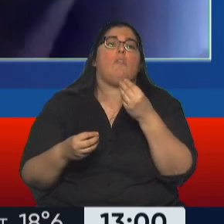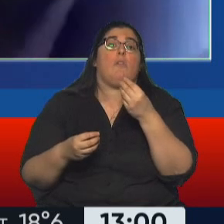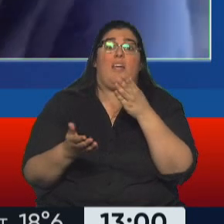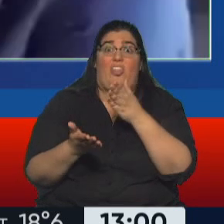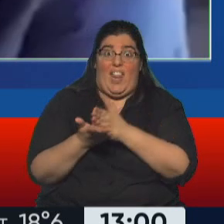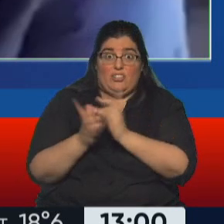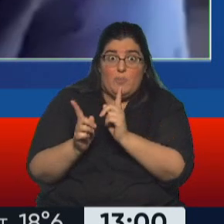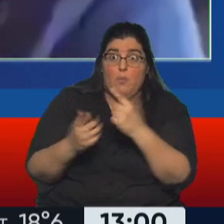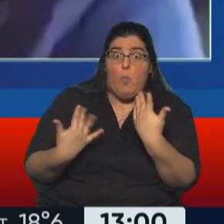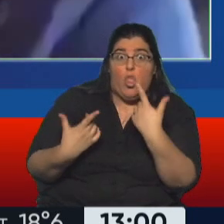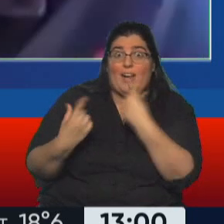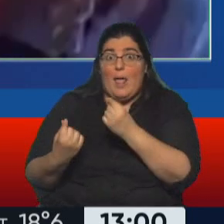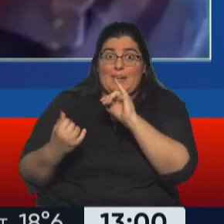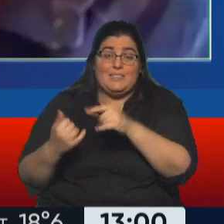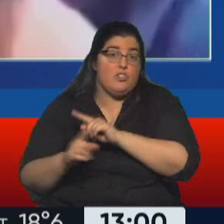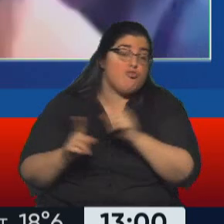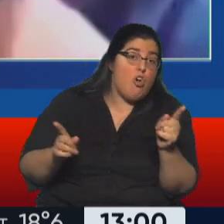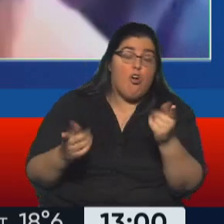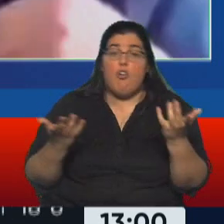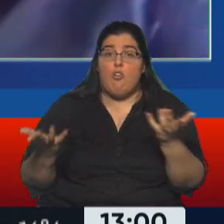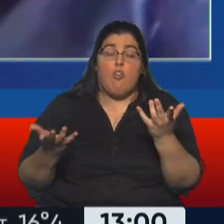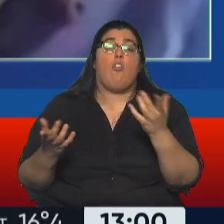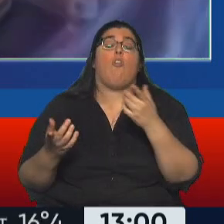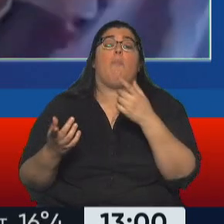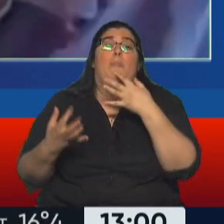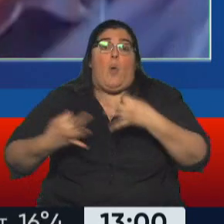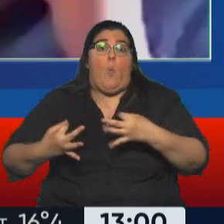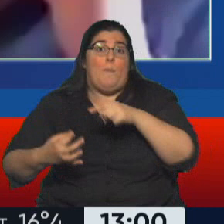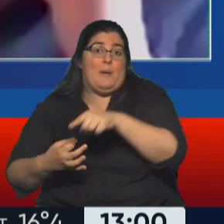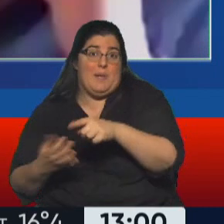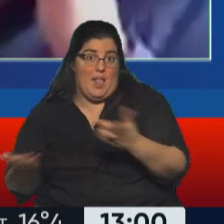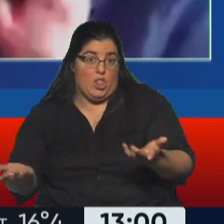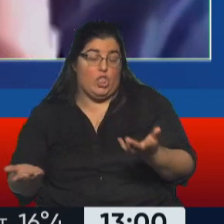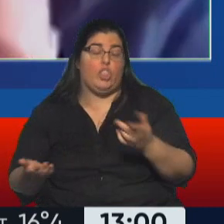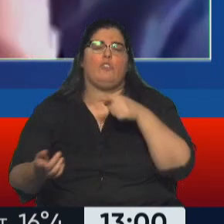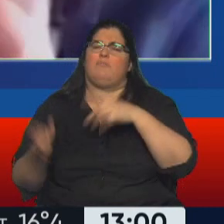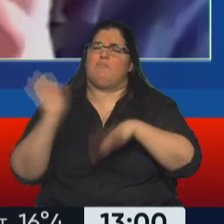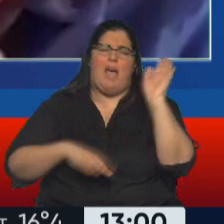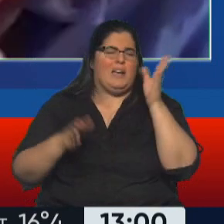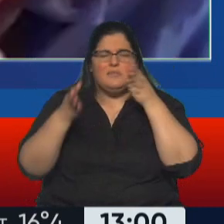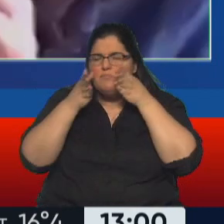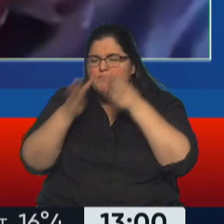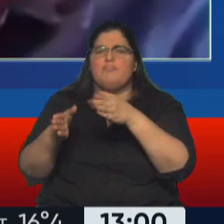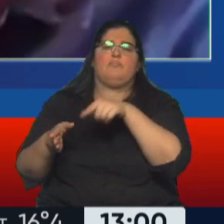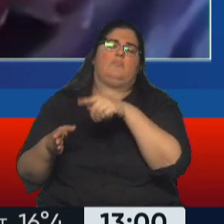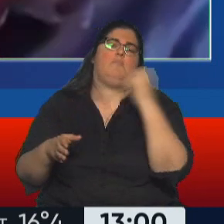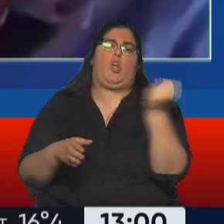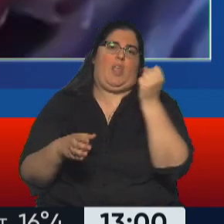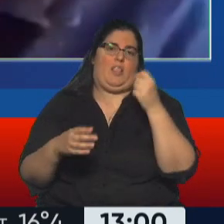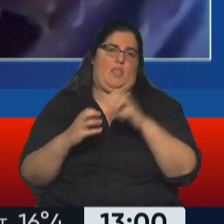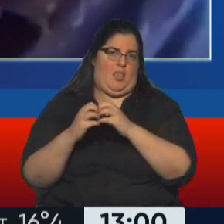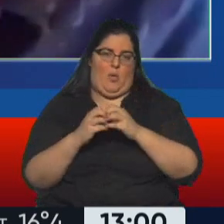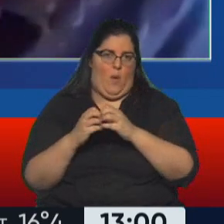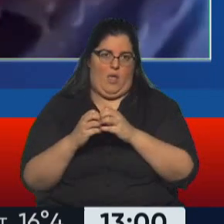derechos o no en su cumplimiento. Yo creo que ese va a ser uno de los focos más importantes de la discusión,